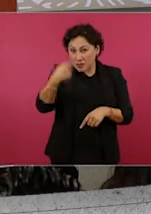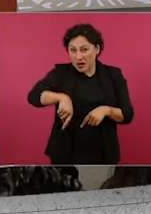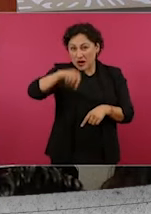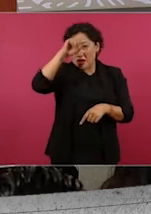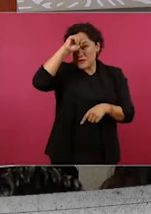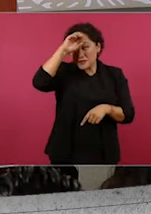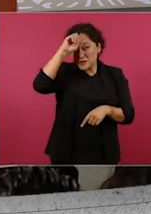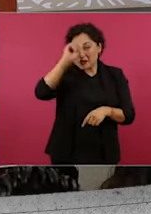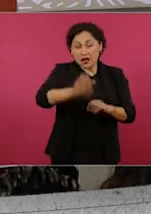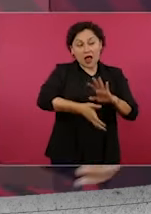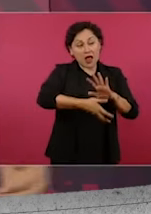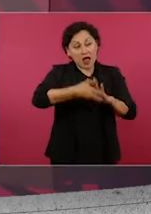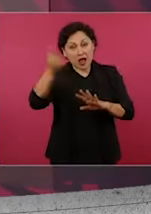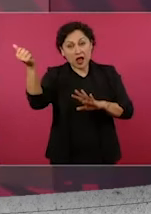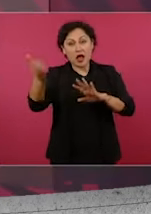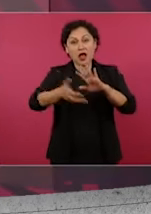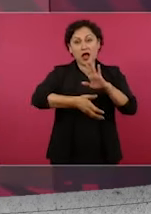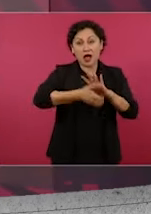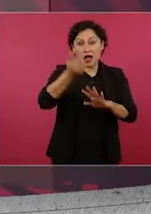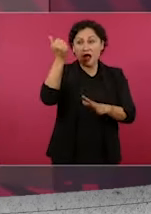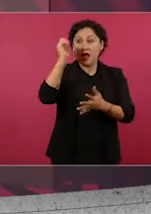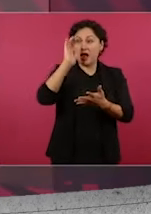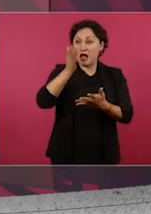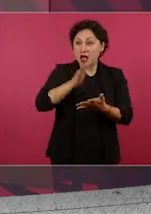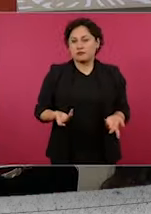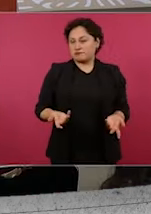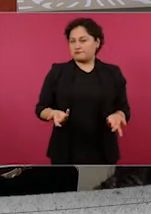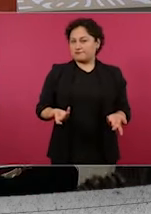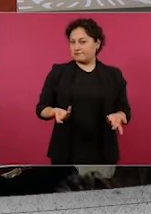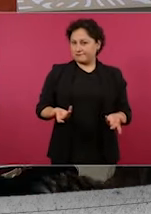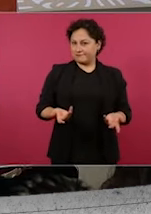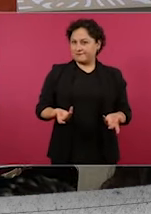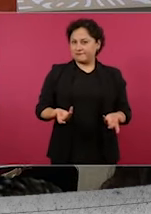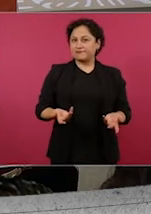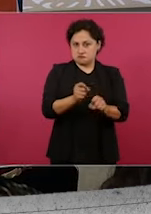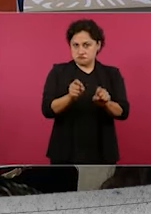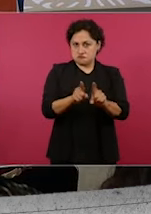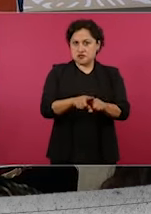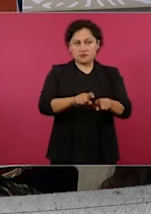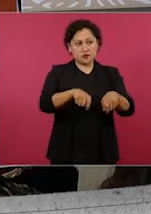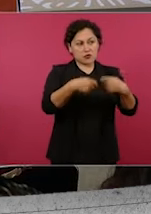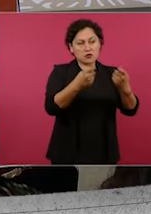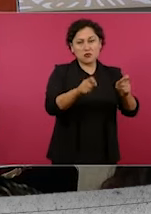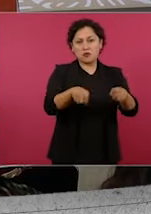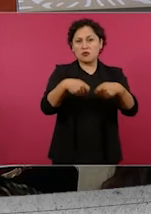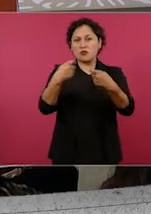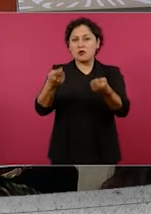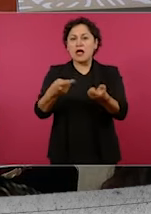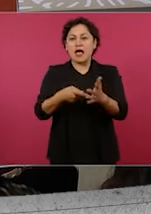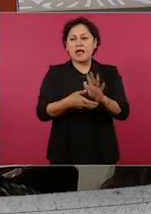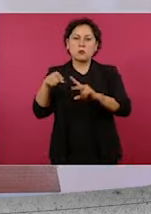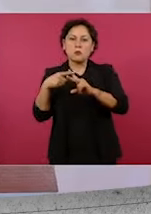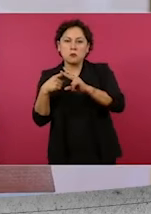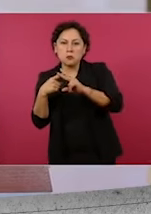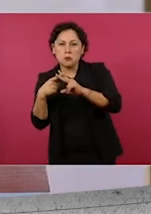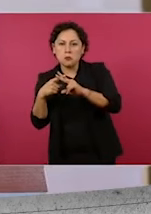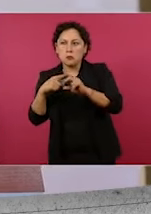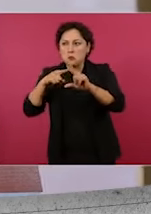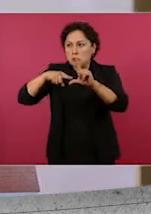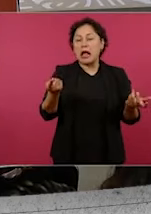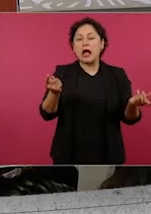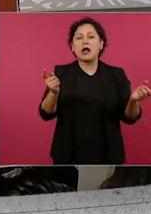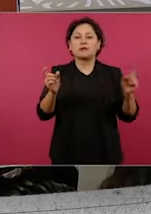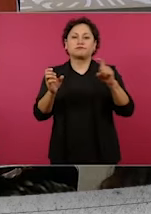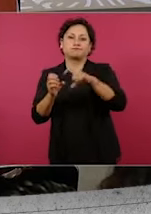de muchísimo. ¿Qué hicieron? Pues con esas concesiones empezaron a especular en las bolsas de valores del mundo